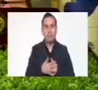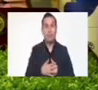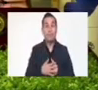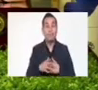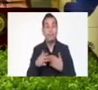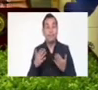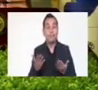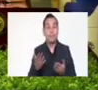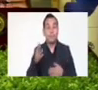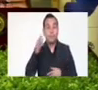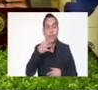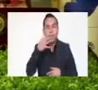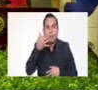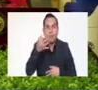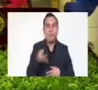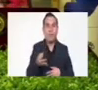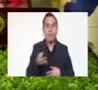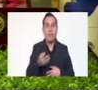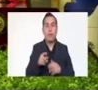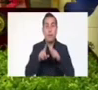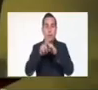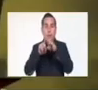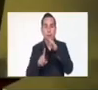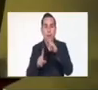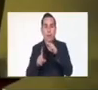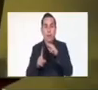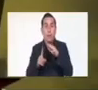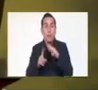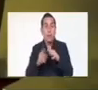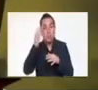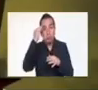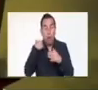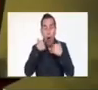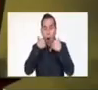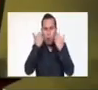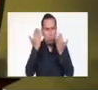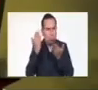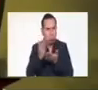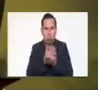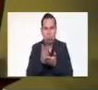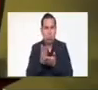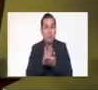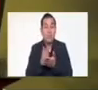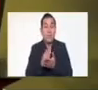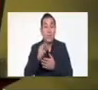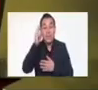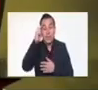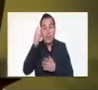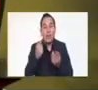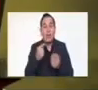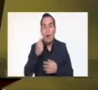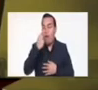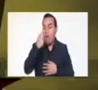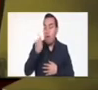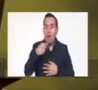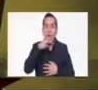Pero no es cierto que ha desaparecido la muchacha. Ni es cierto que simple y sencillamente son estos caballitos de batalla que la oposición